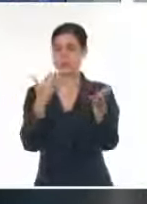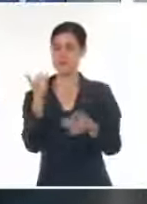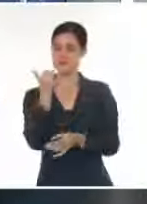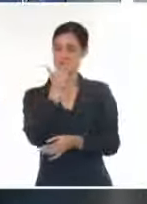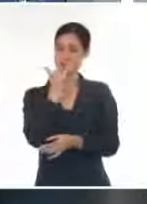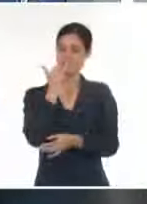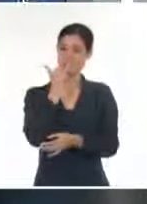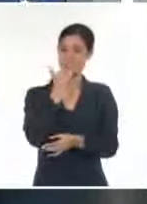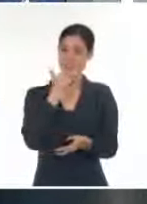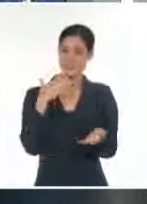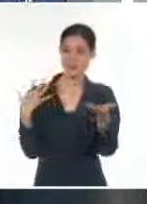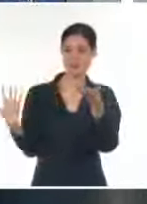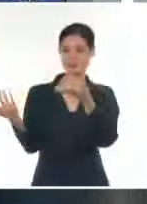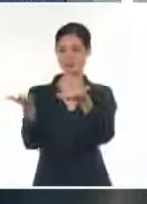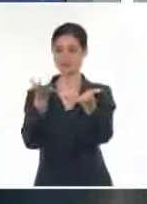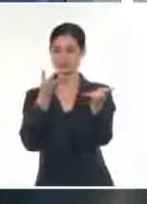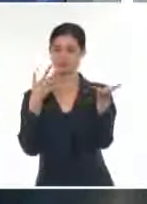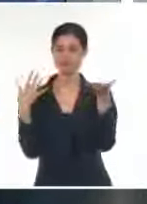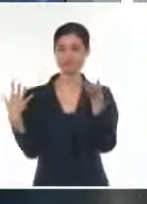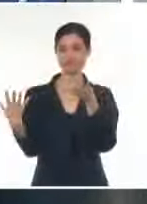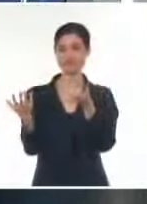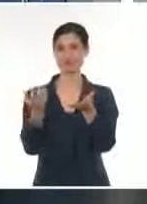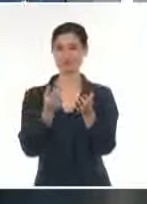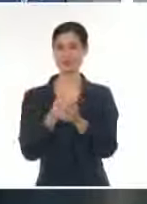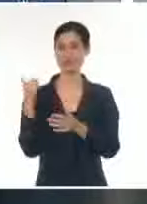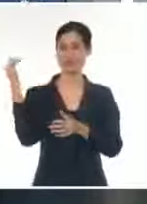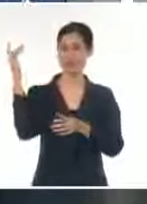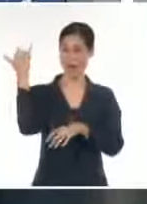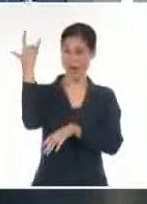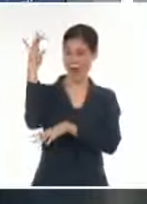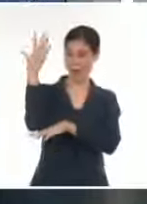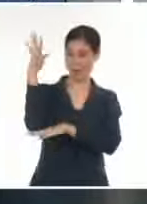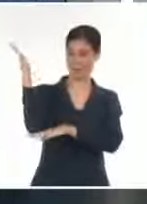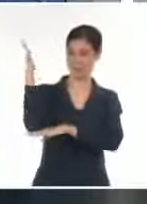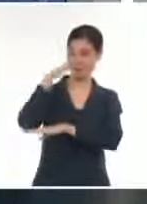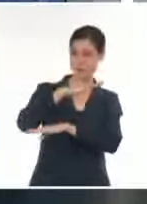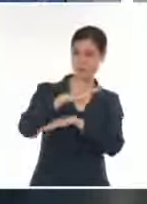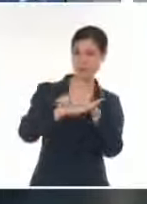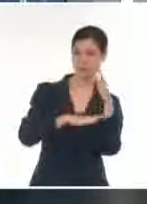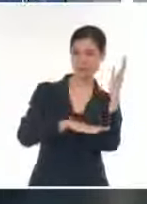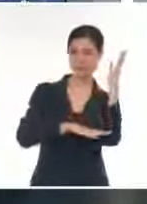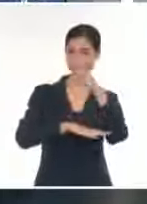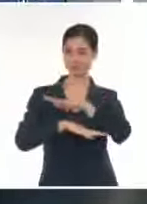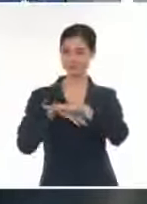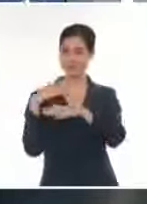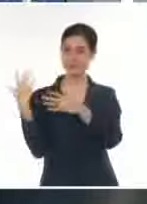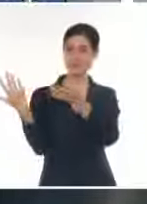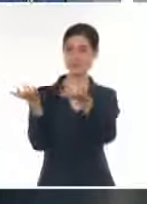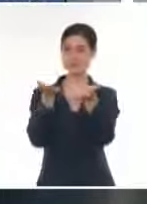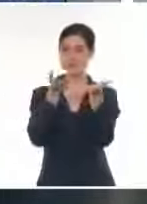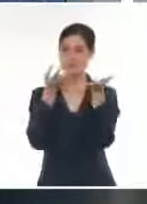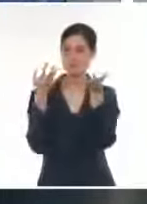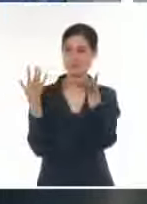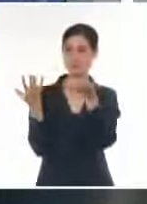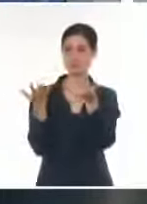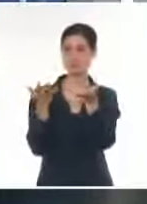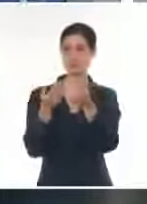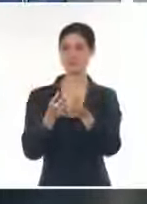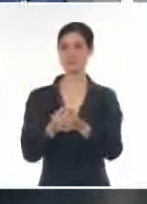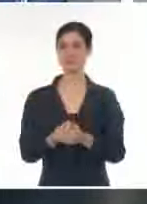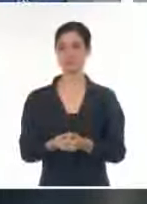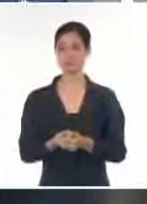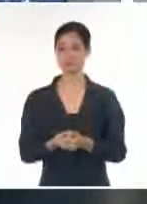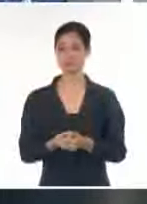las cubiertas y también en los árboles. ¿Aún con estragos? Sí, vientos sostenidos, o sea, vientos hasta en rachas de